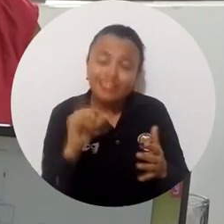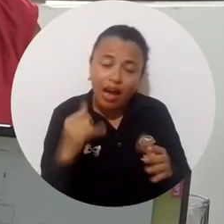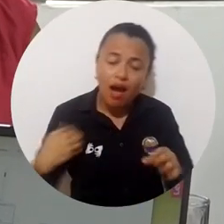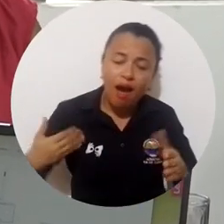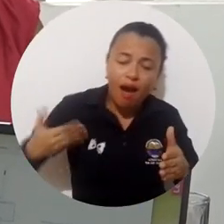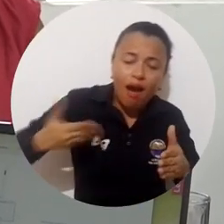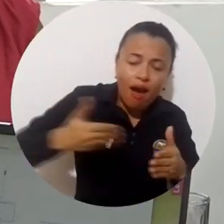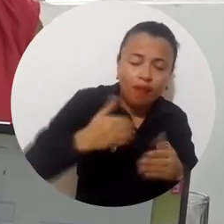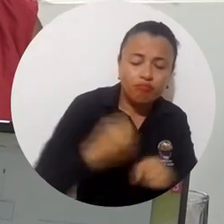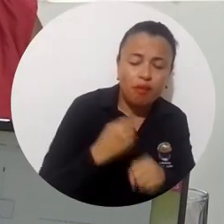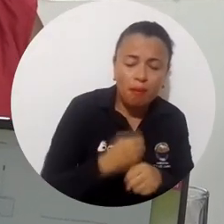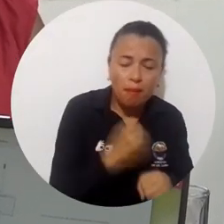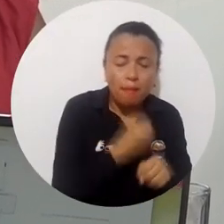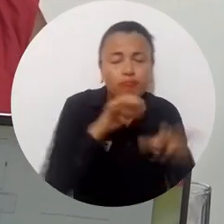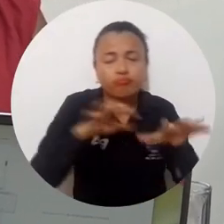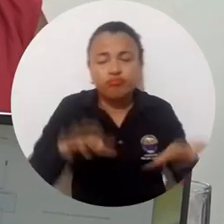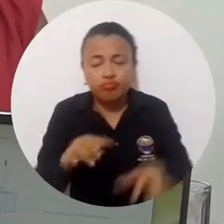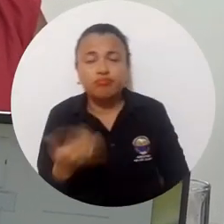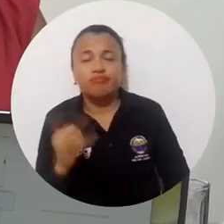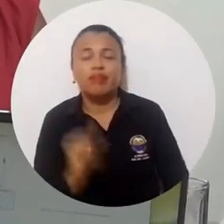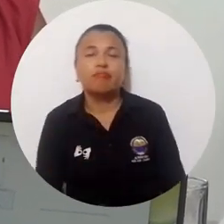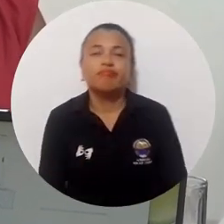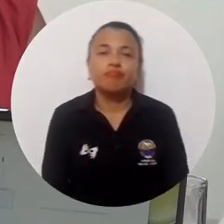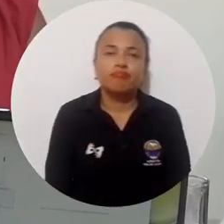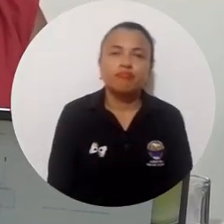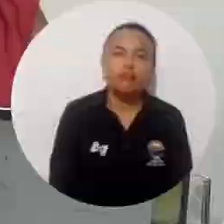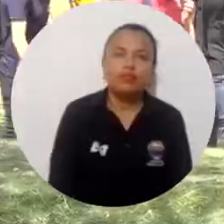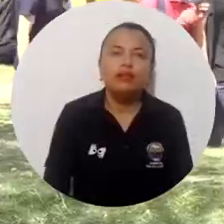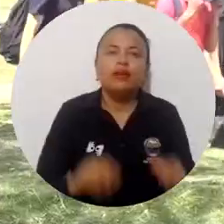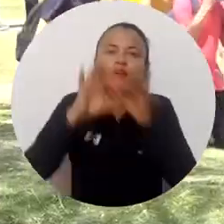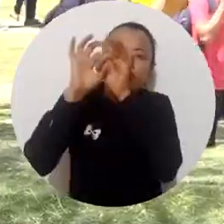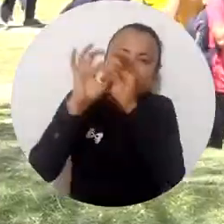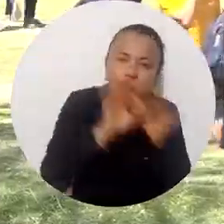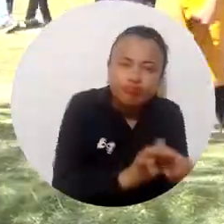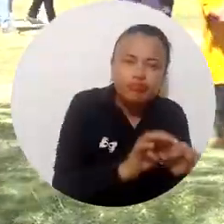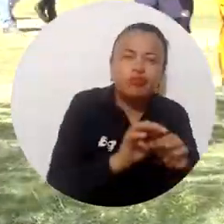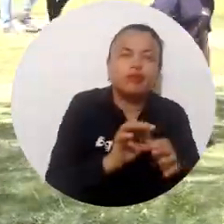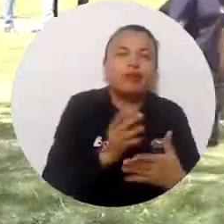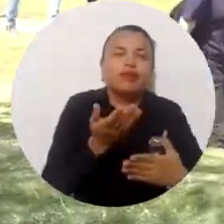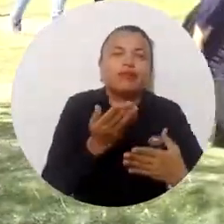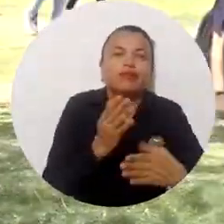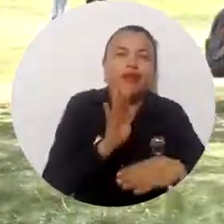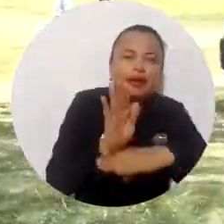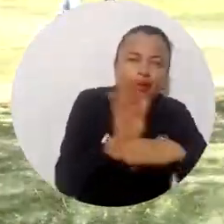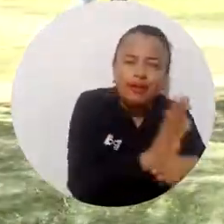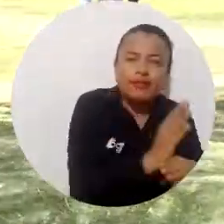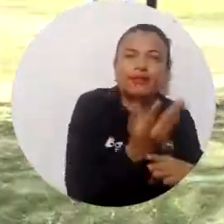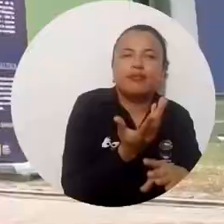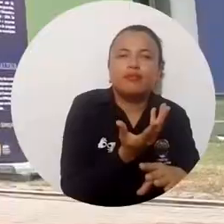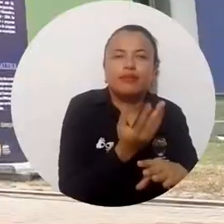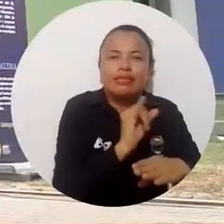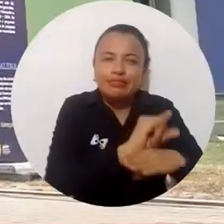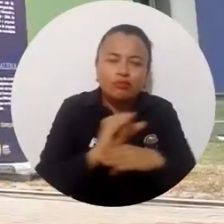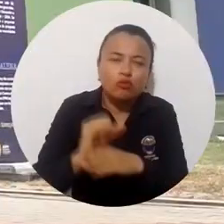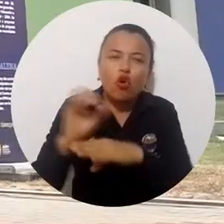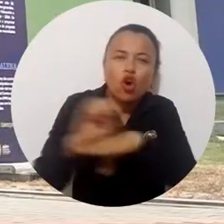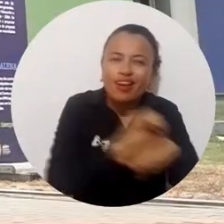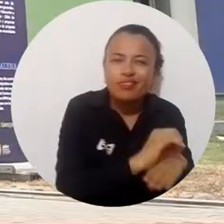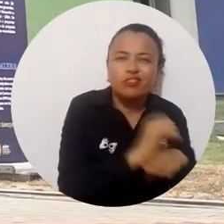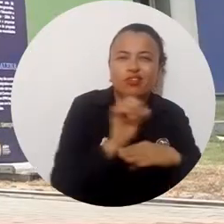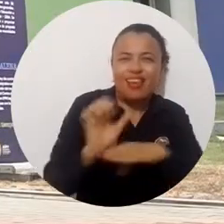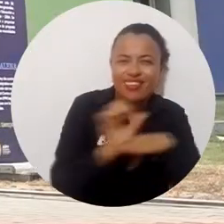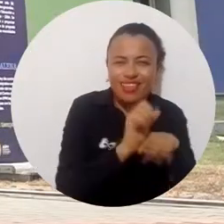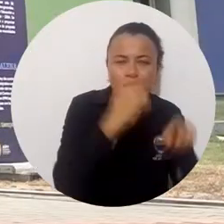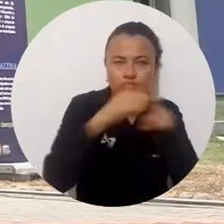posibilidades, cosas que ya estamos haciendo en la universidad, que ya se vienen trabajando. Articularse con dependencias, organizaciones y entes como el